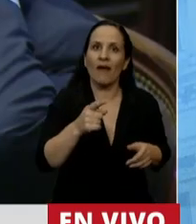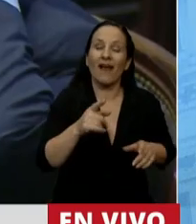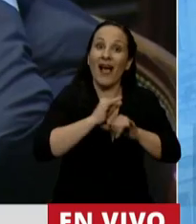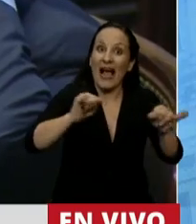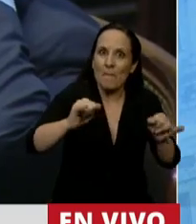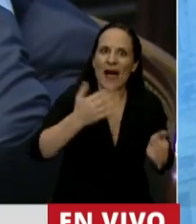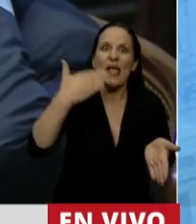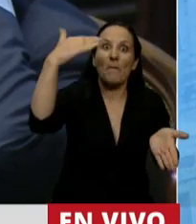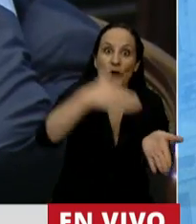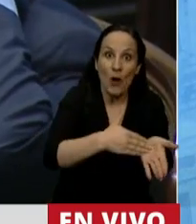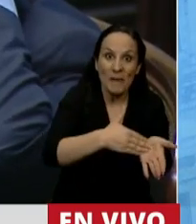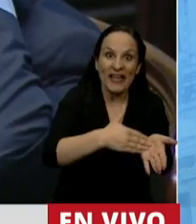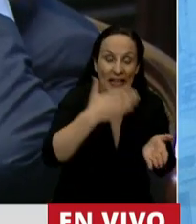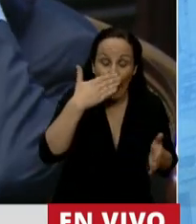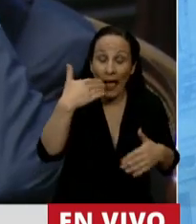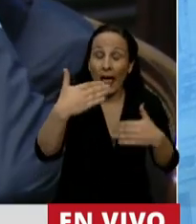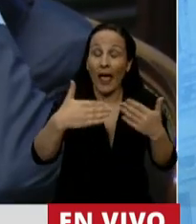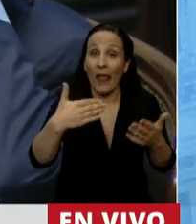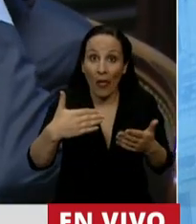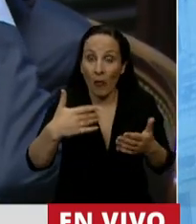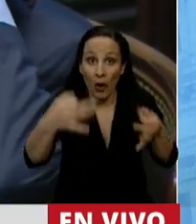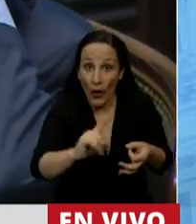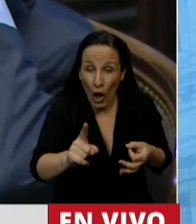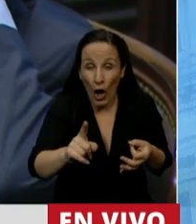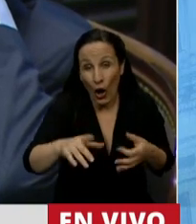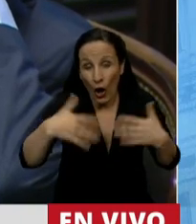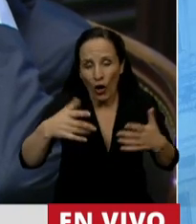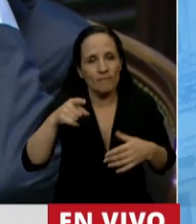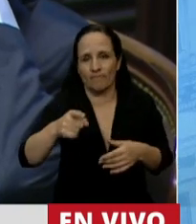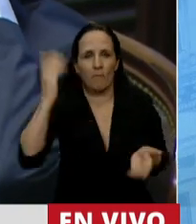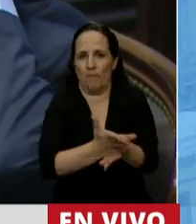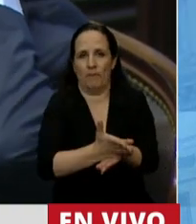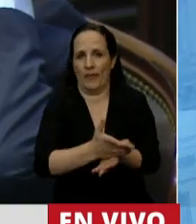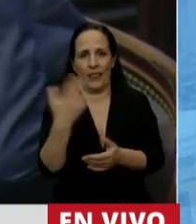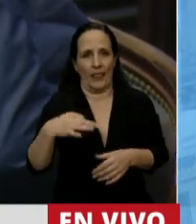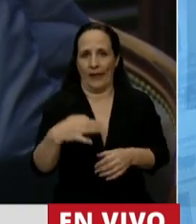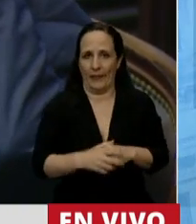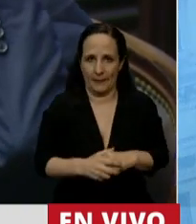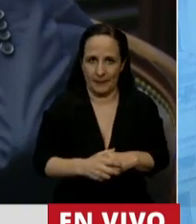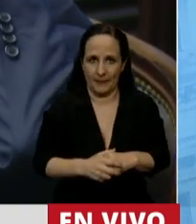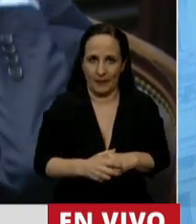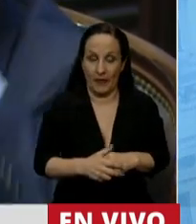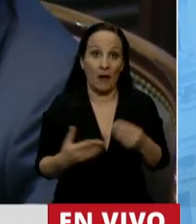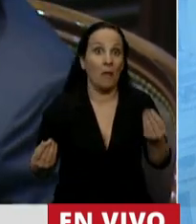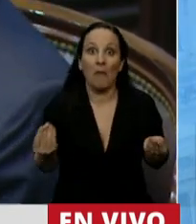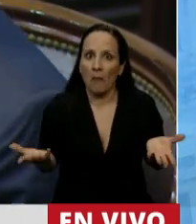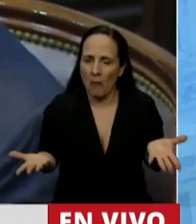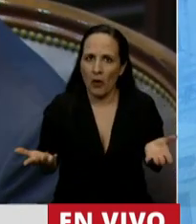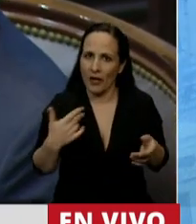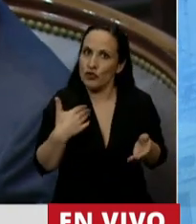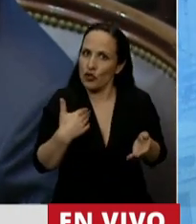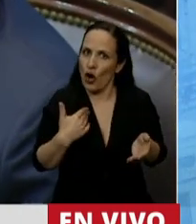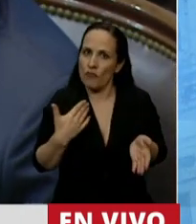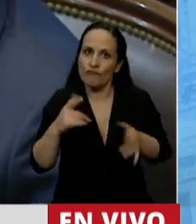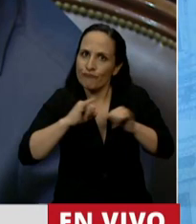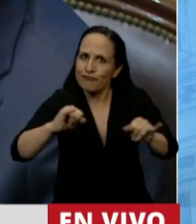en campaña y después resuelve de cualquier manera mientras está en funciones. De manera tal que siguiendo mi promesa